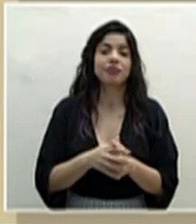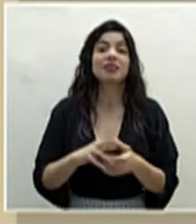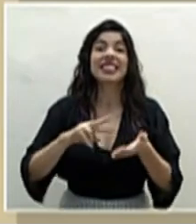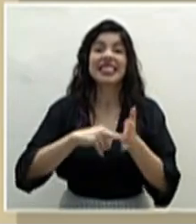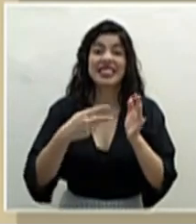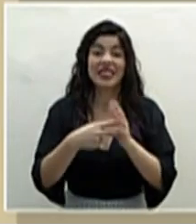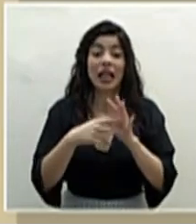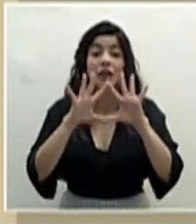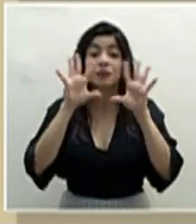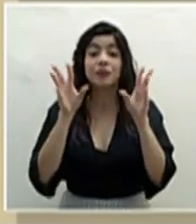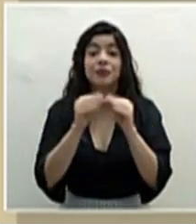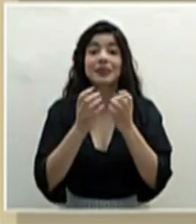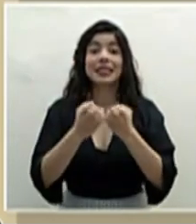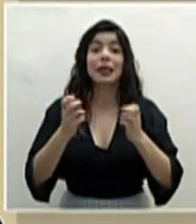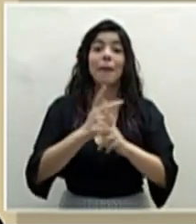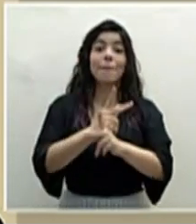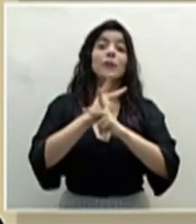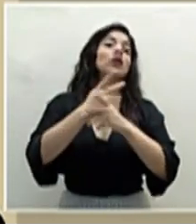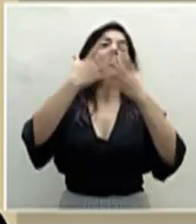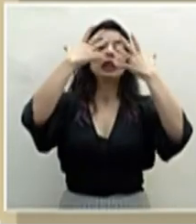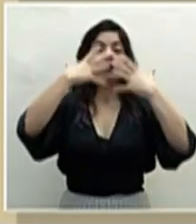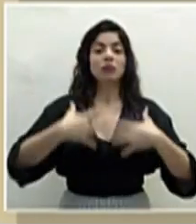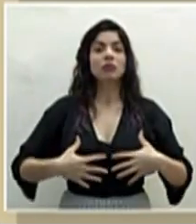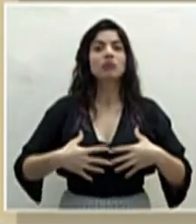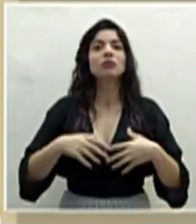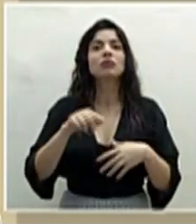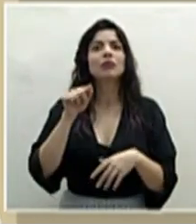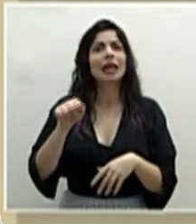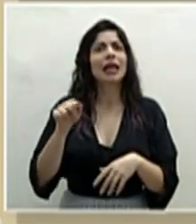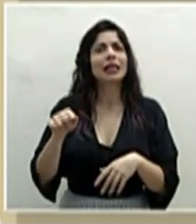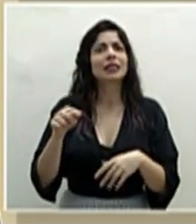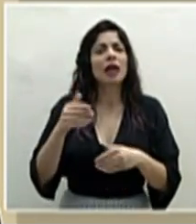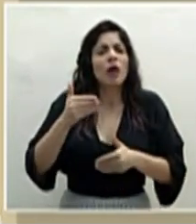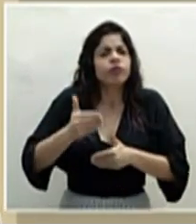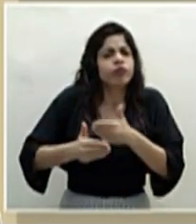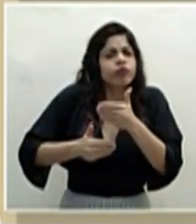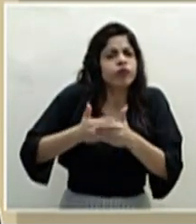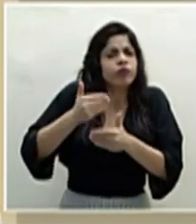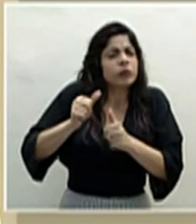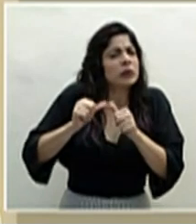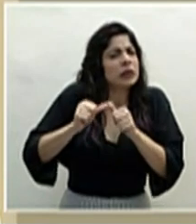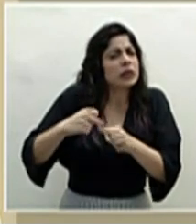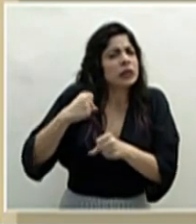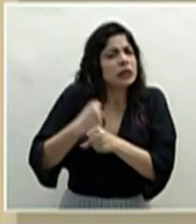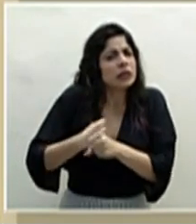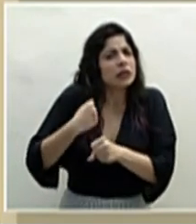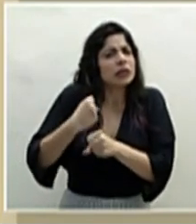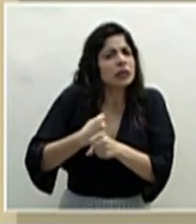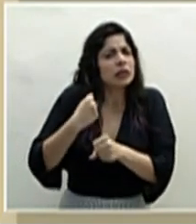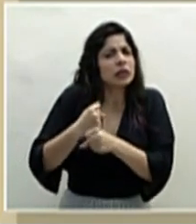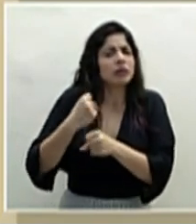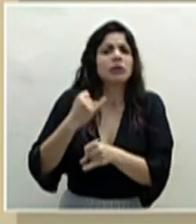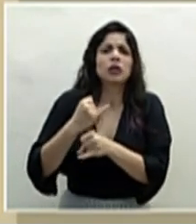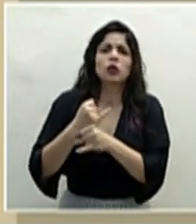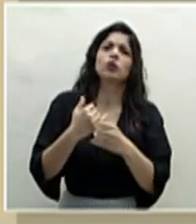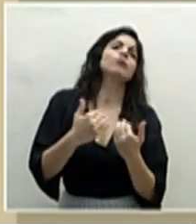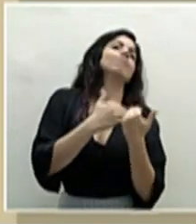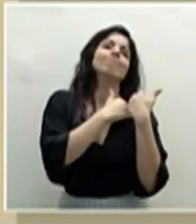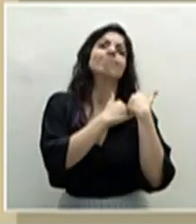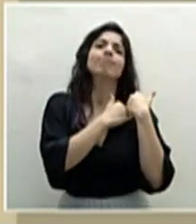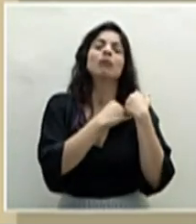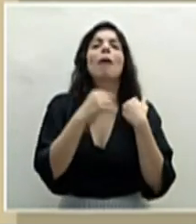en cuanto a equipo de protección personal, eso es una logística constante que hace la institución para